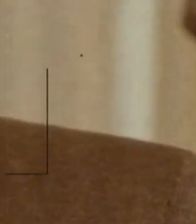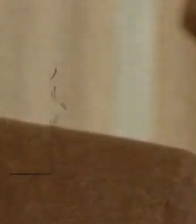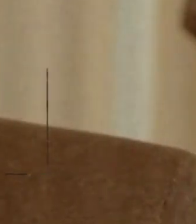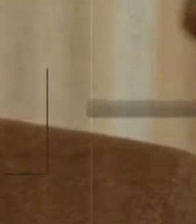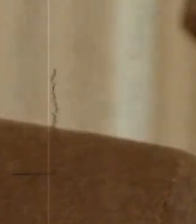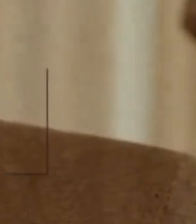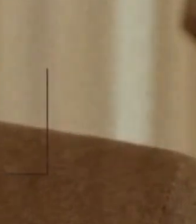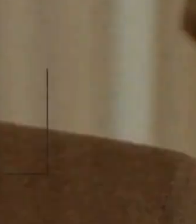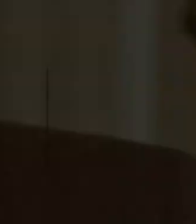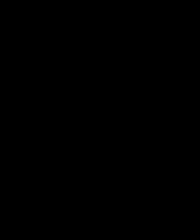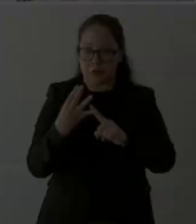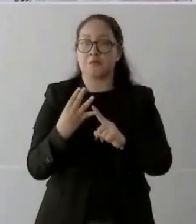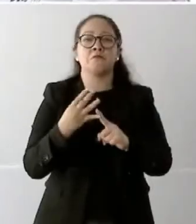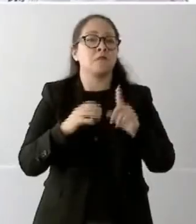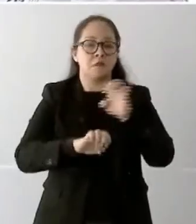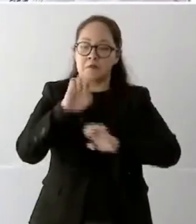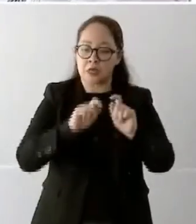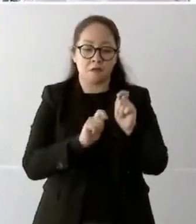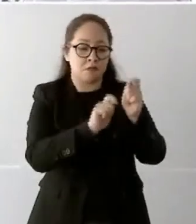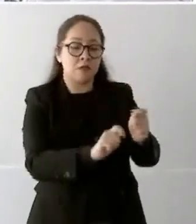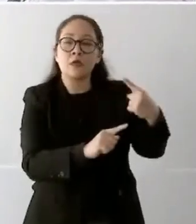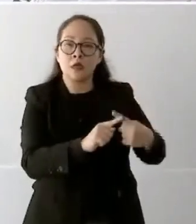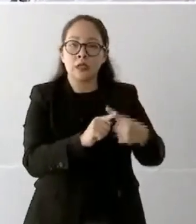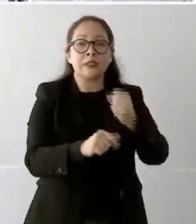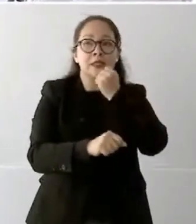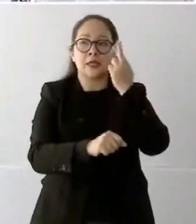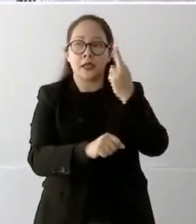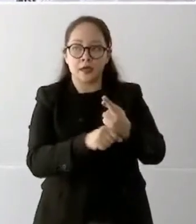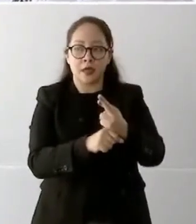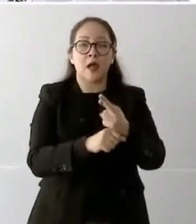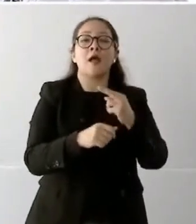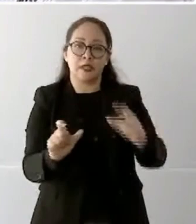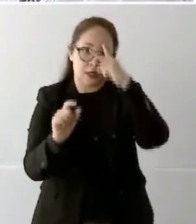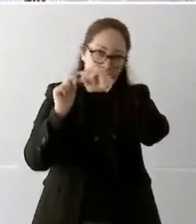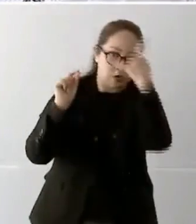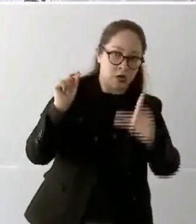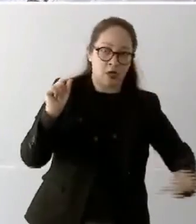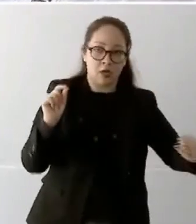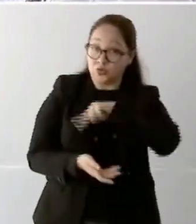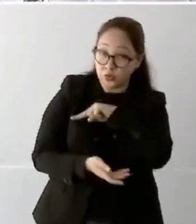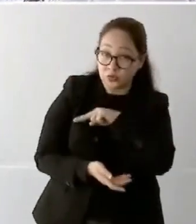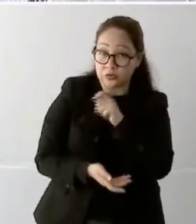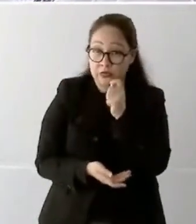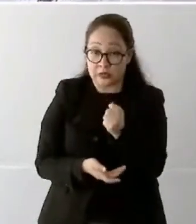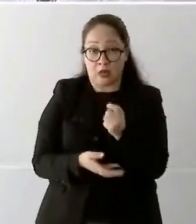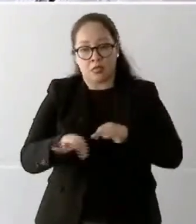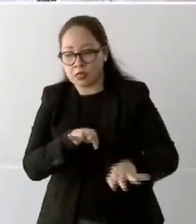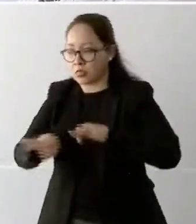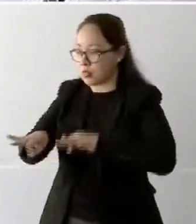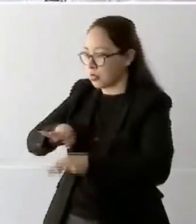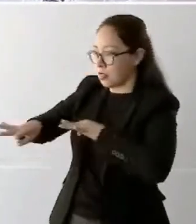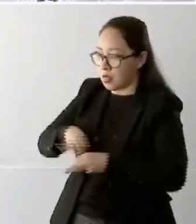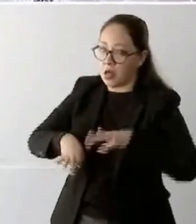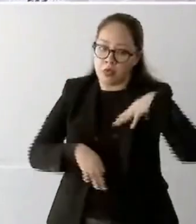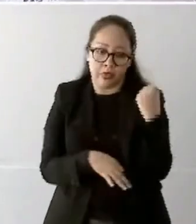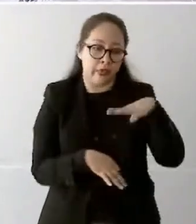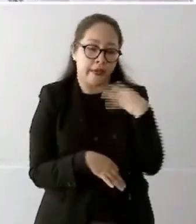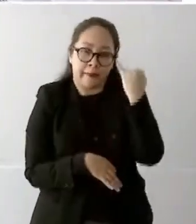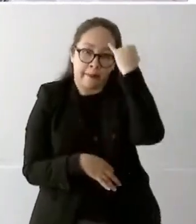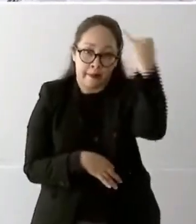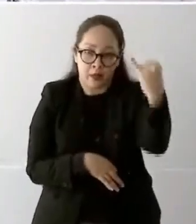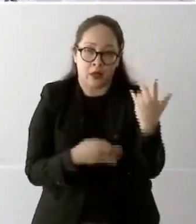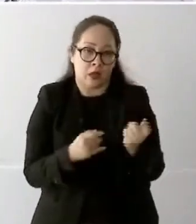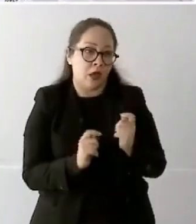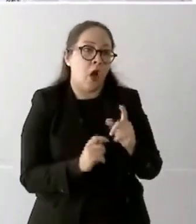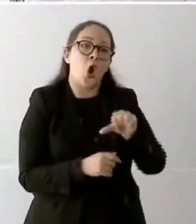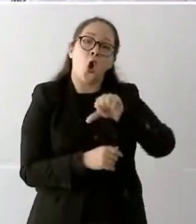institución que debemos de cuidar todos. Porque no vamos a estar nosotros trabajando, invirtiendo, para que luego vengan